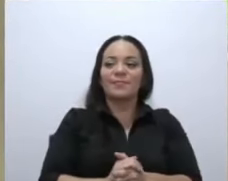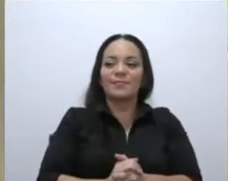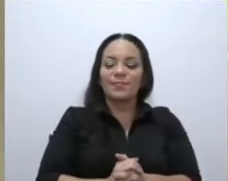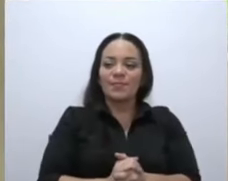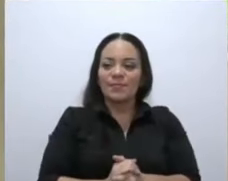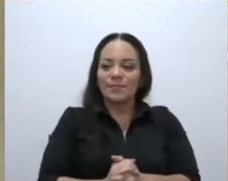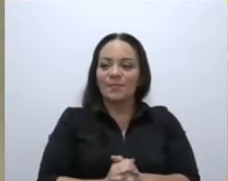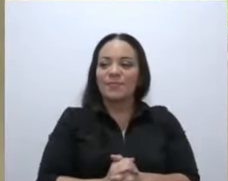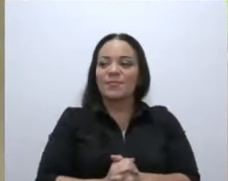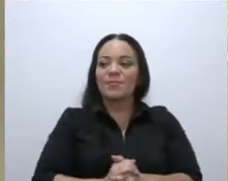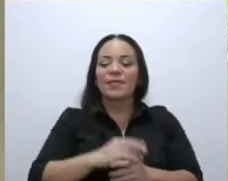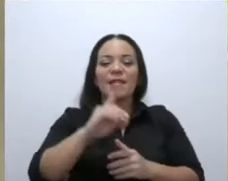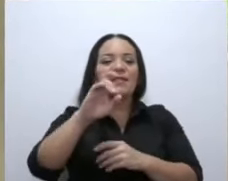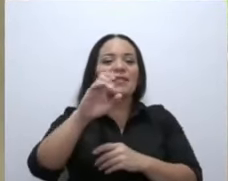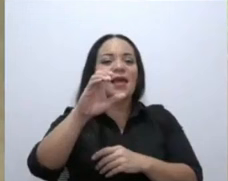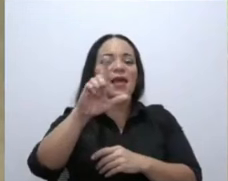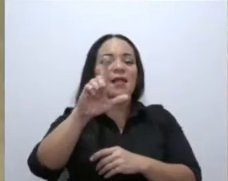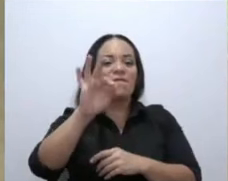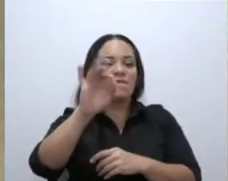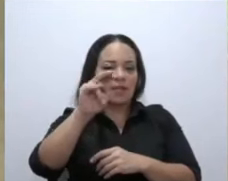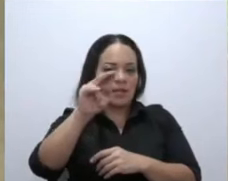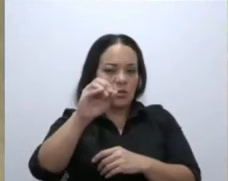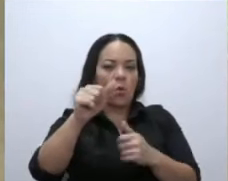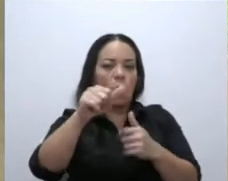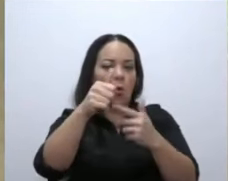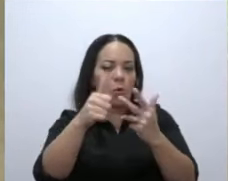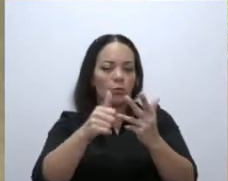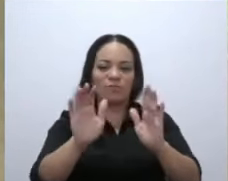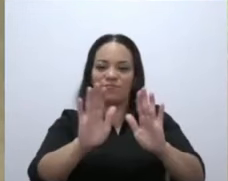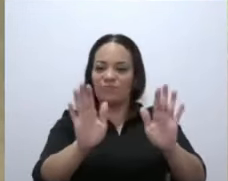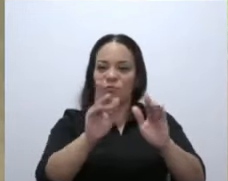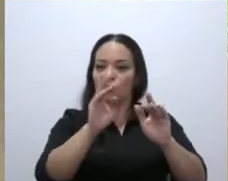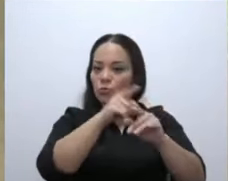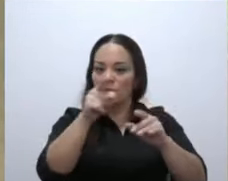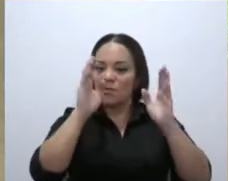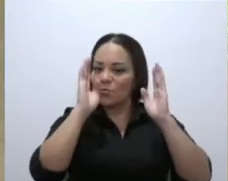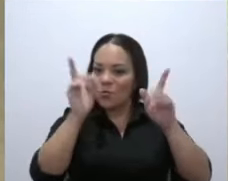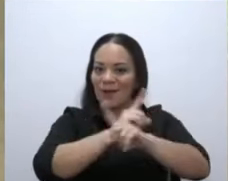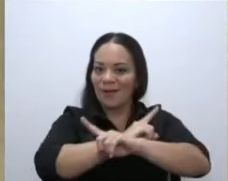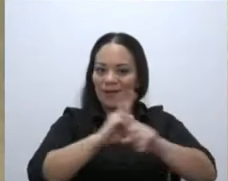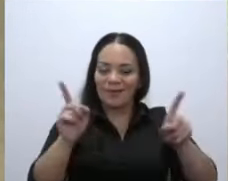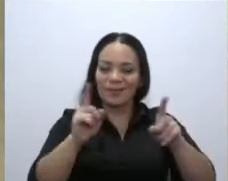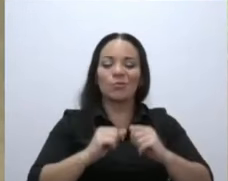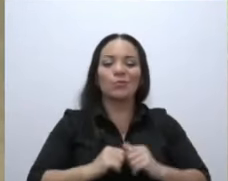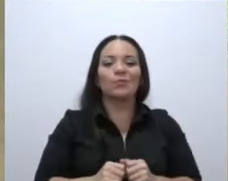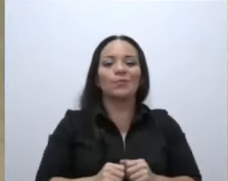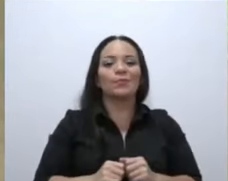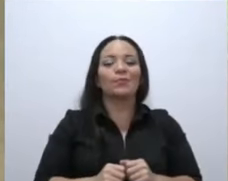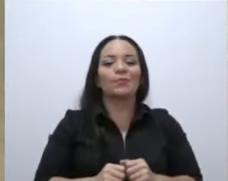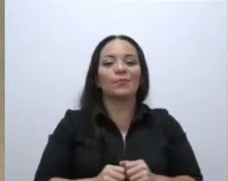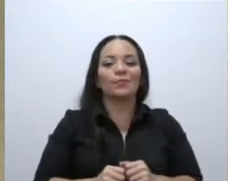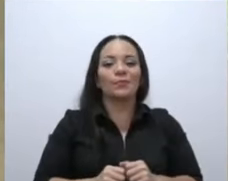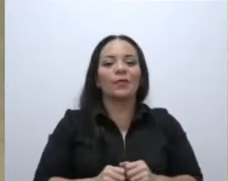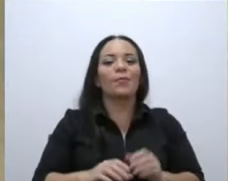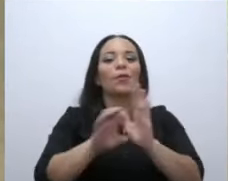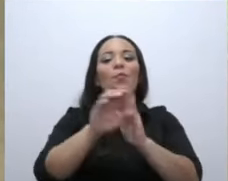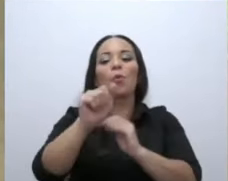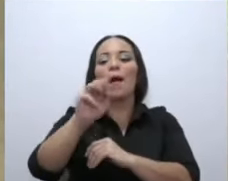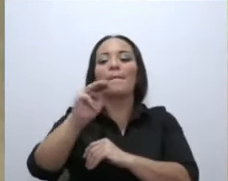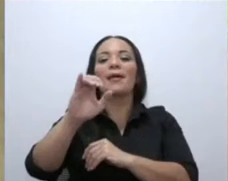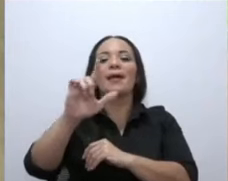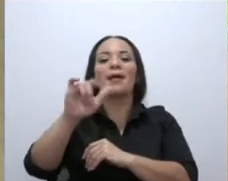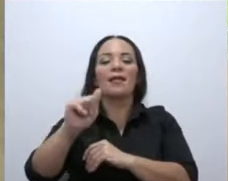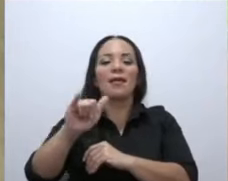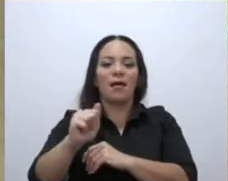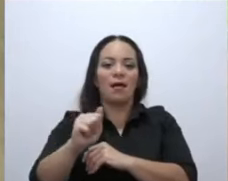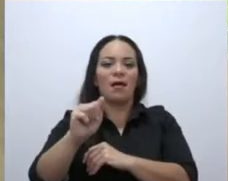de Delfino y otros medios, diciendo que, por ejemplo, ameliarrueda.com, yo no sé